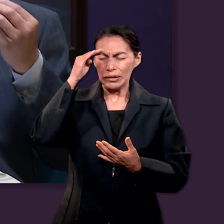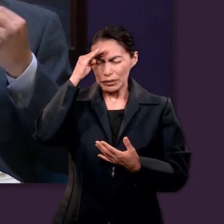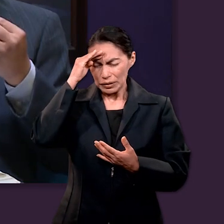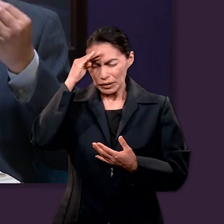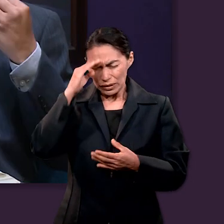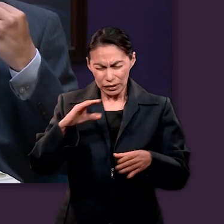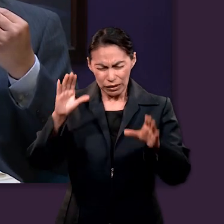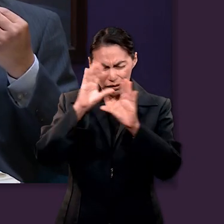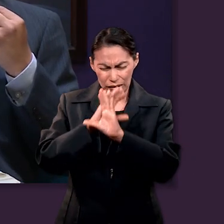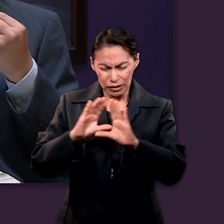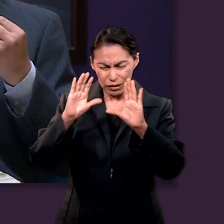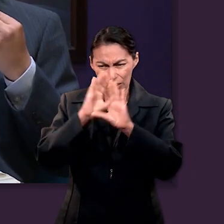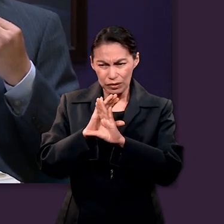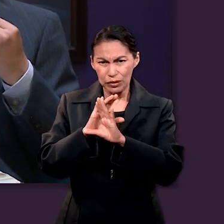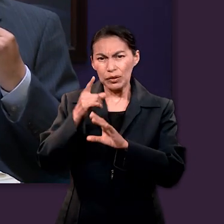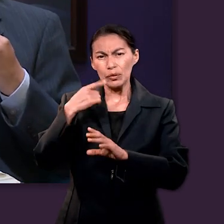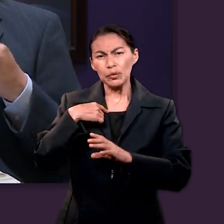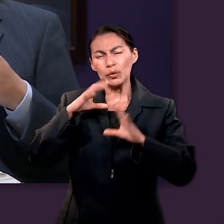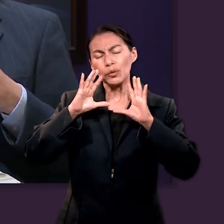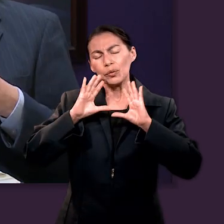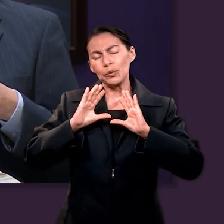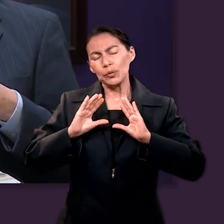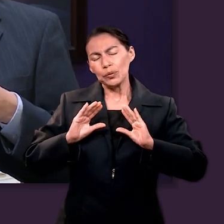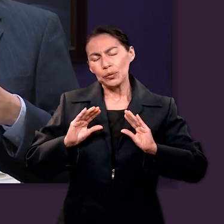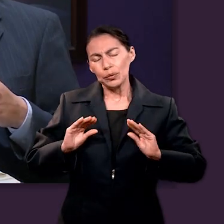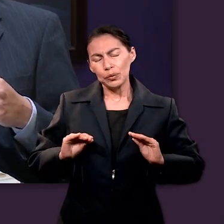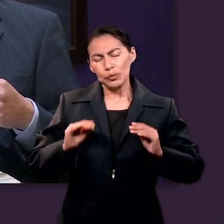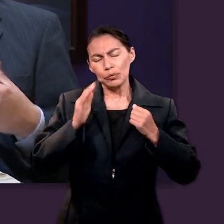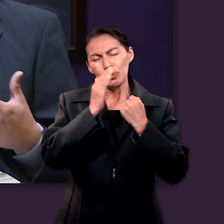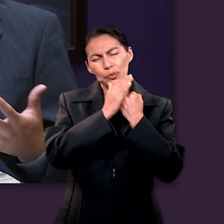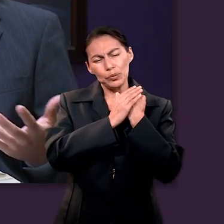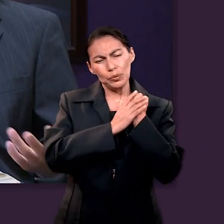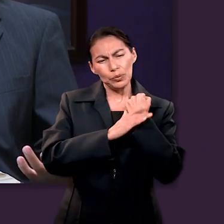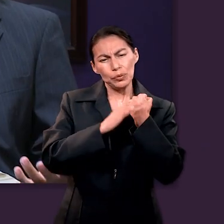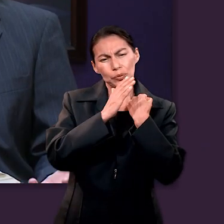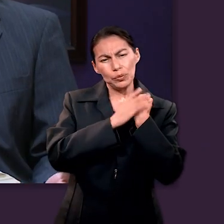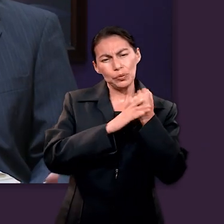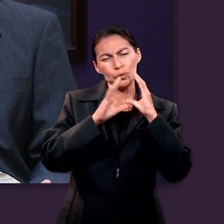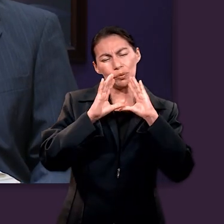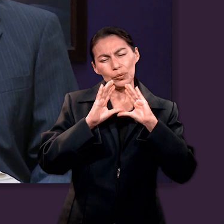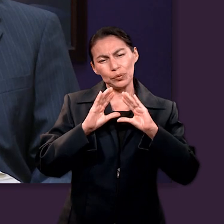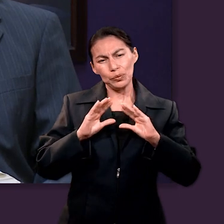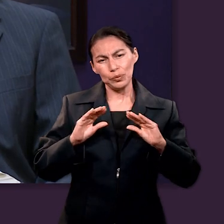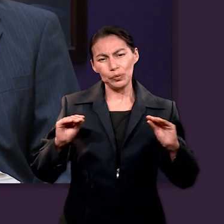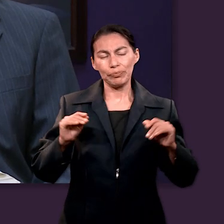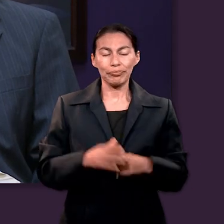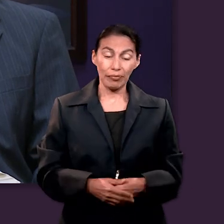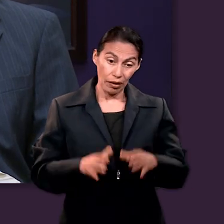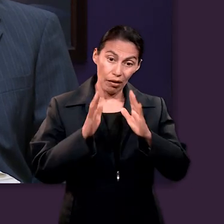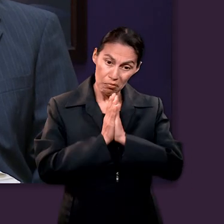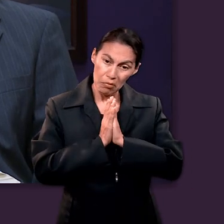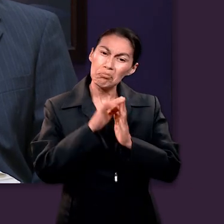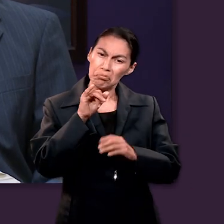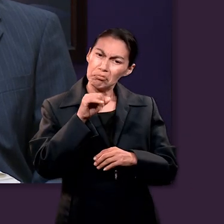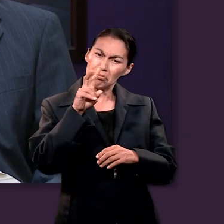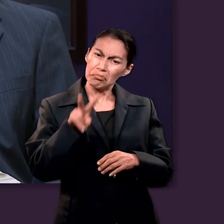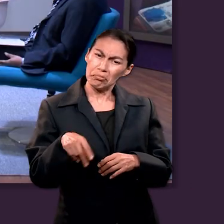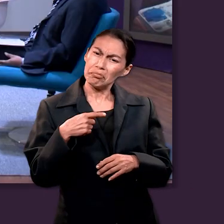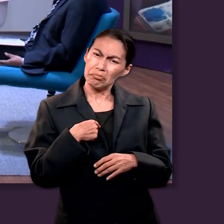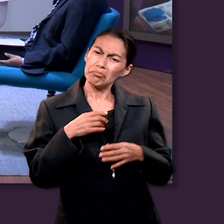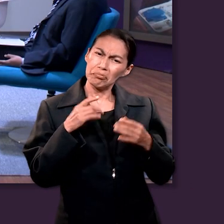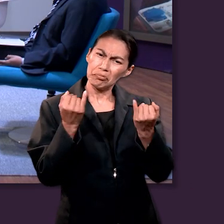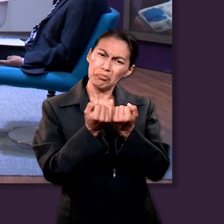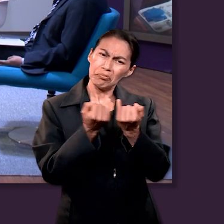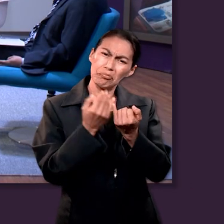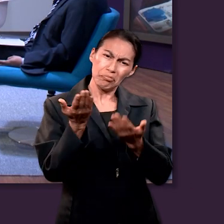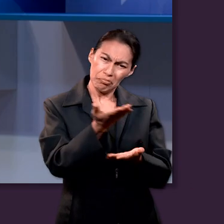podemos tener un canto en nuestro corazón y así sentirnos tal vez reconfortados. Ok. Sí,